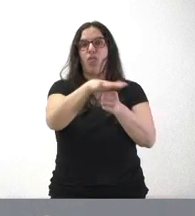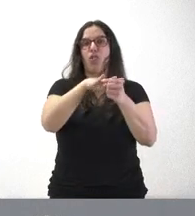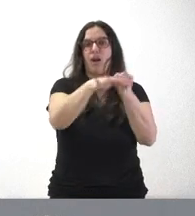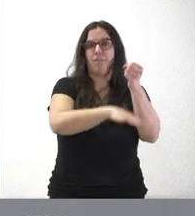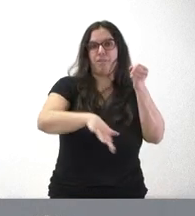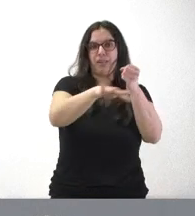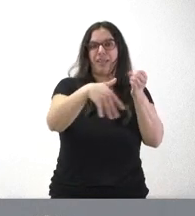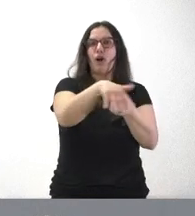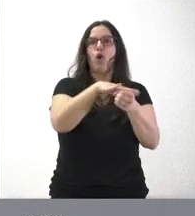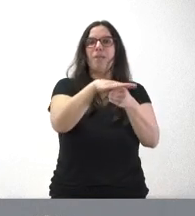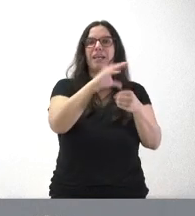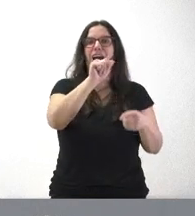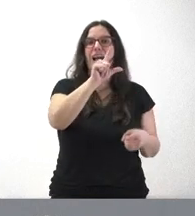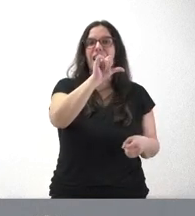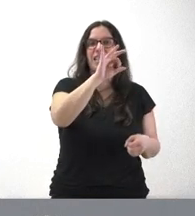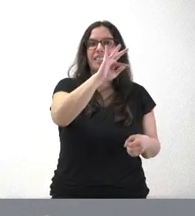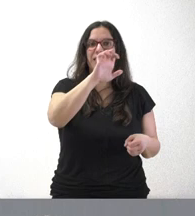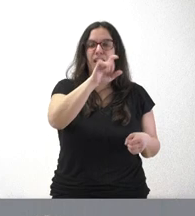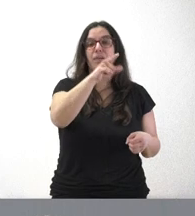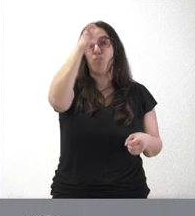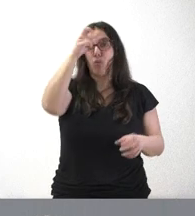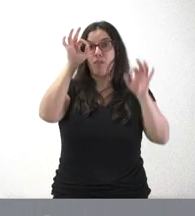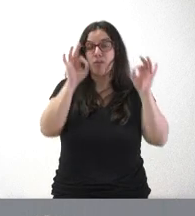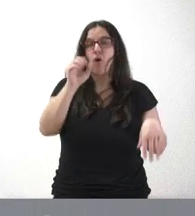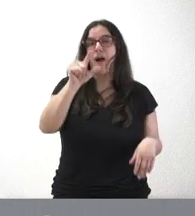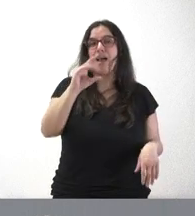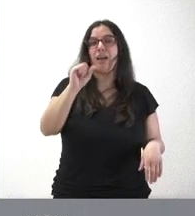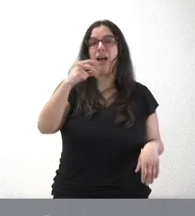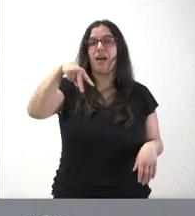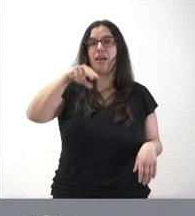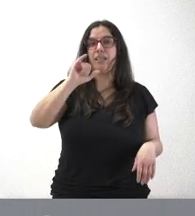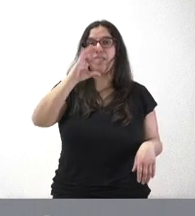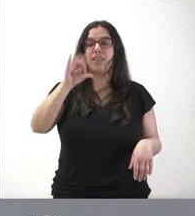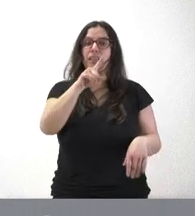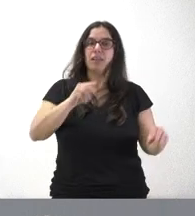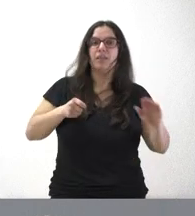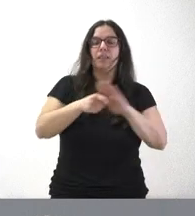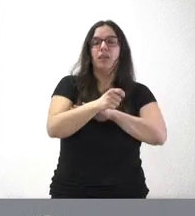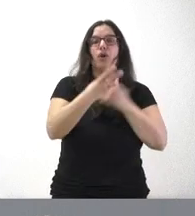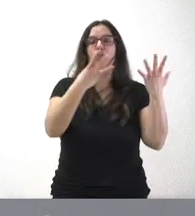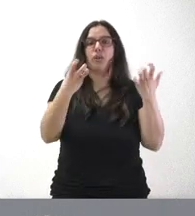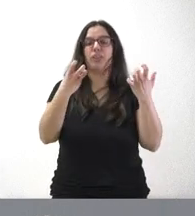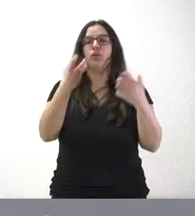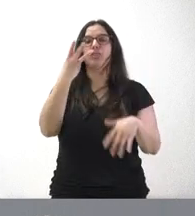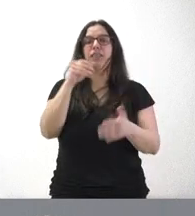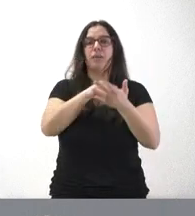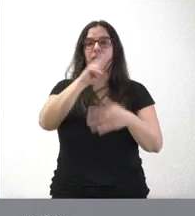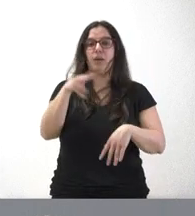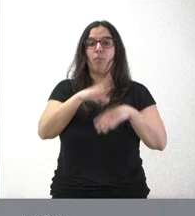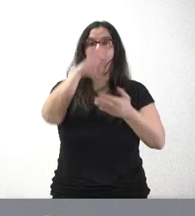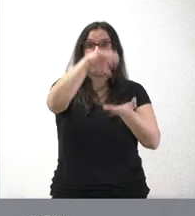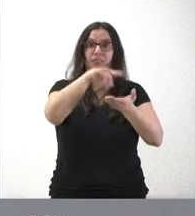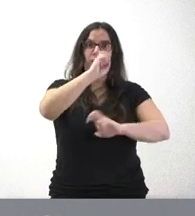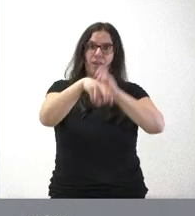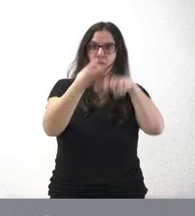comarca de Aliste, y se ubica en Alcañices. La inversión son 830.000 euros para las obras de reforma y ampliación del mismo